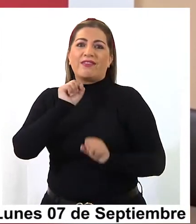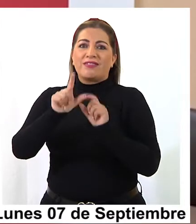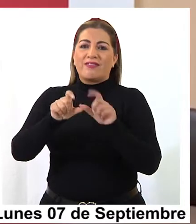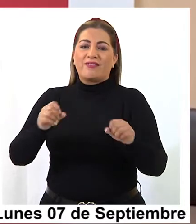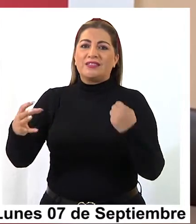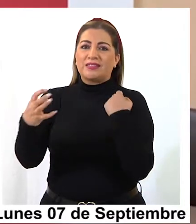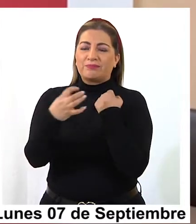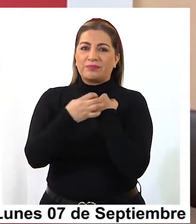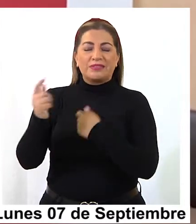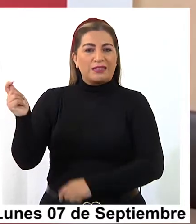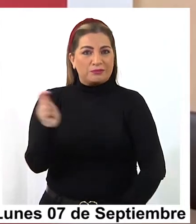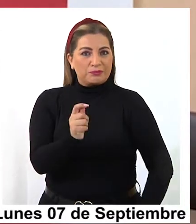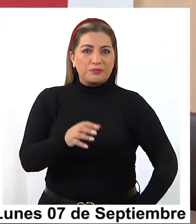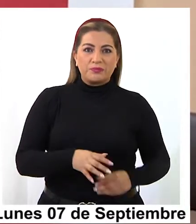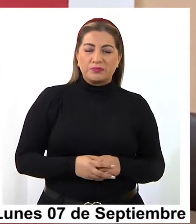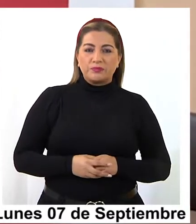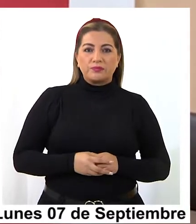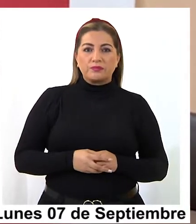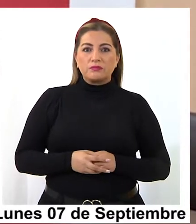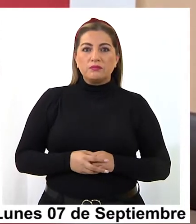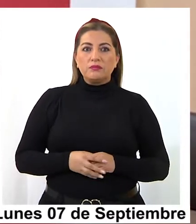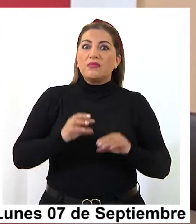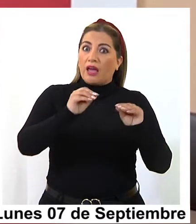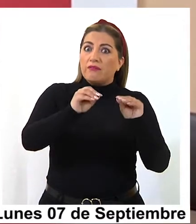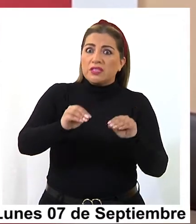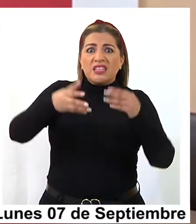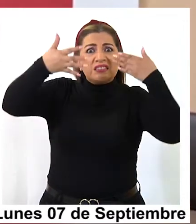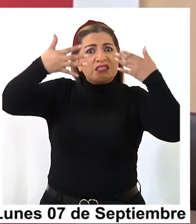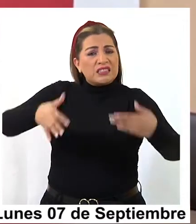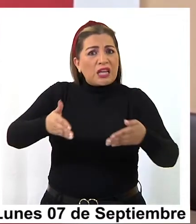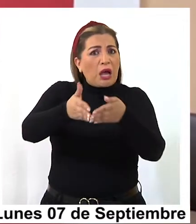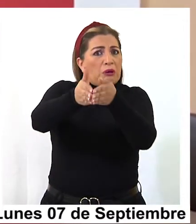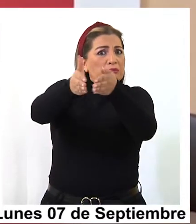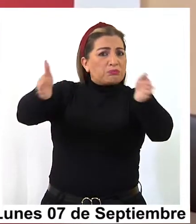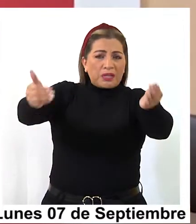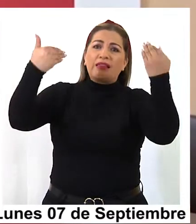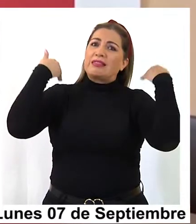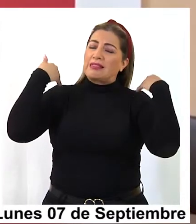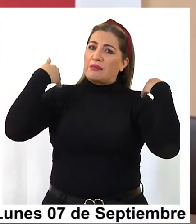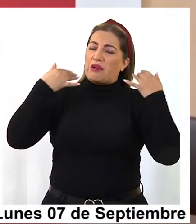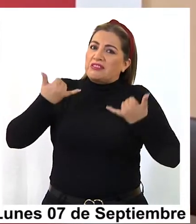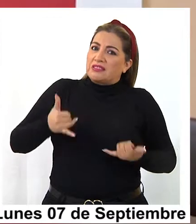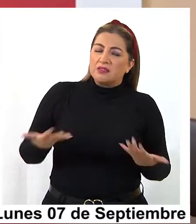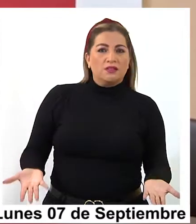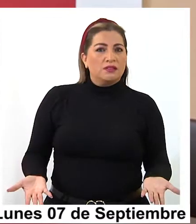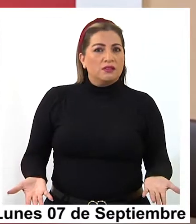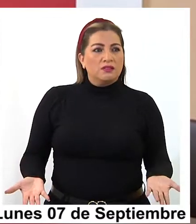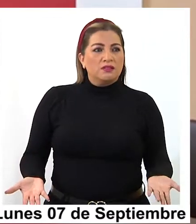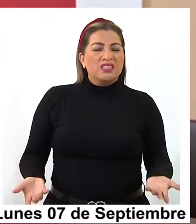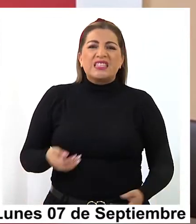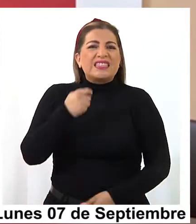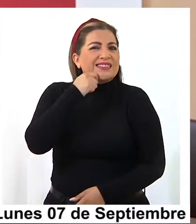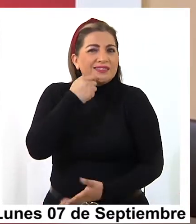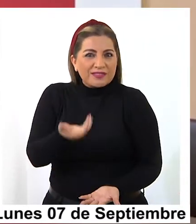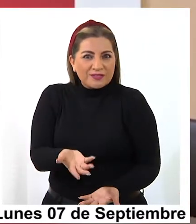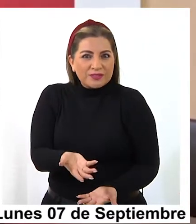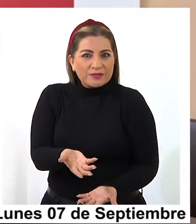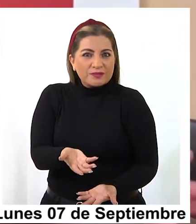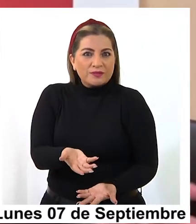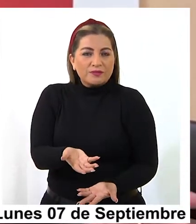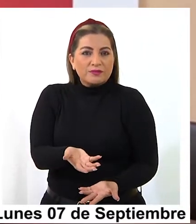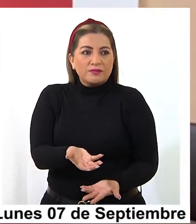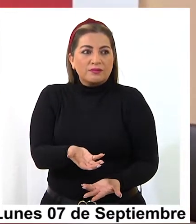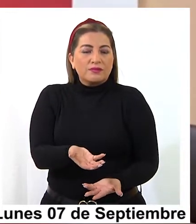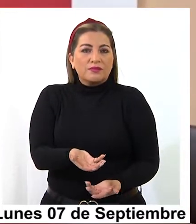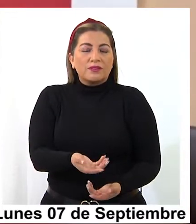Nacional, donde se hace un llamado a que se puede hacer actividad física sobre el borde costero. Lo que quiere decir esta resolución básicamente es que deja sin